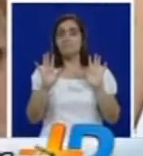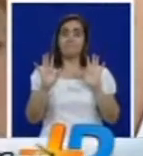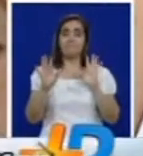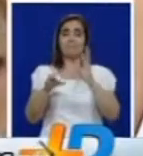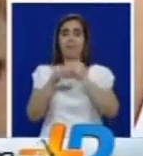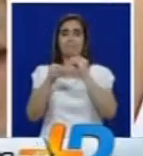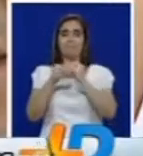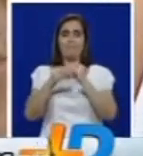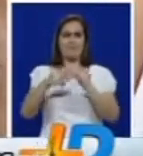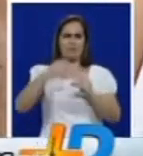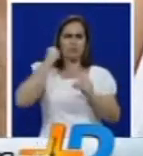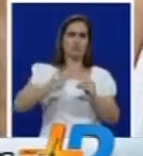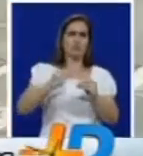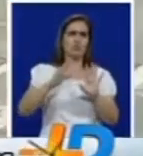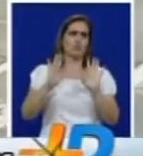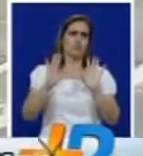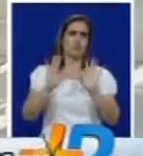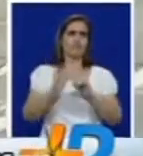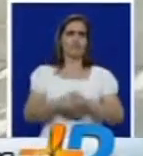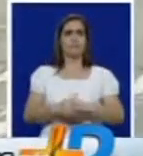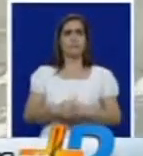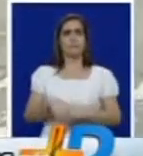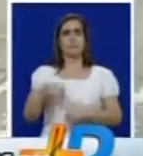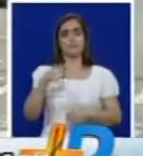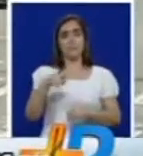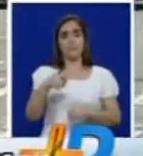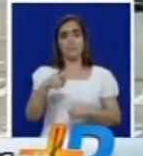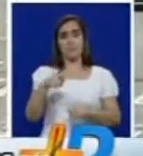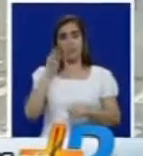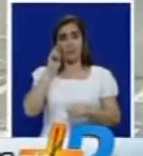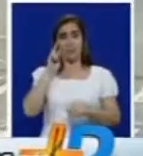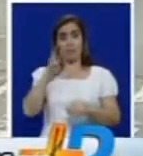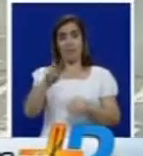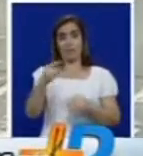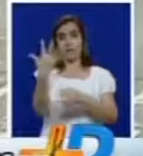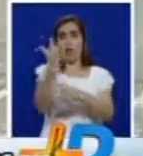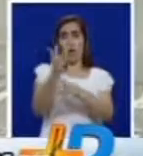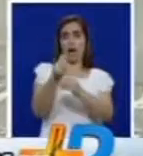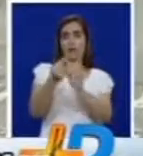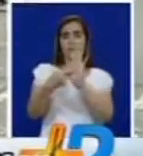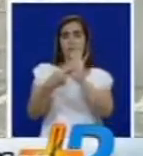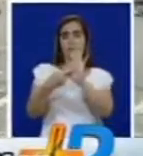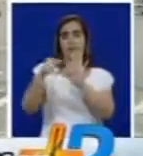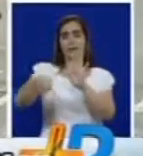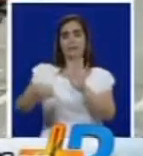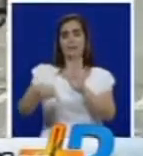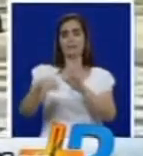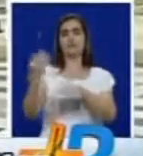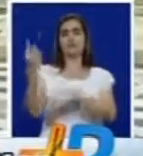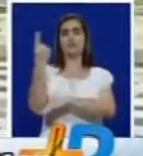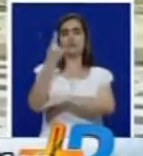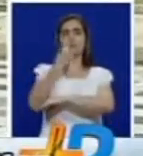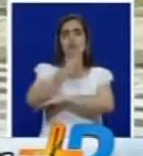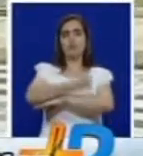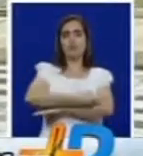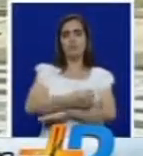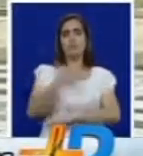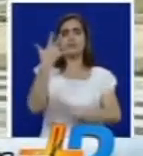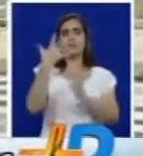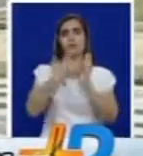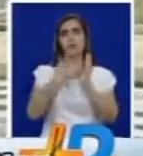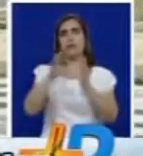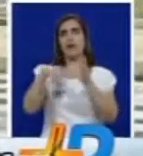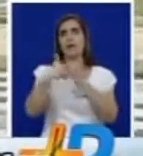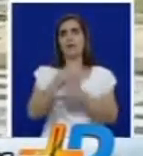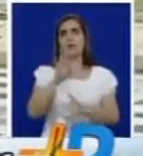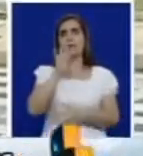más drástica de cierto modo según estos improvisados artistas sus ingresos en estos cruces viales van desde los 5.000 a los